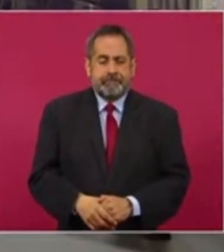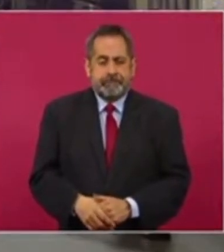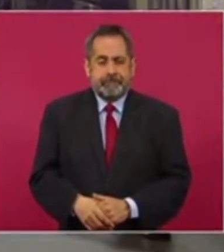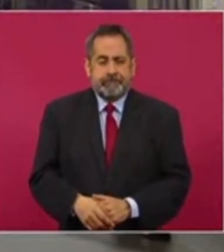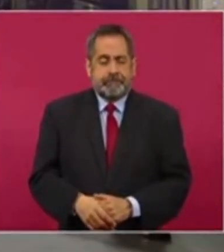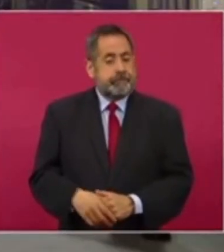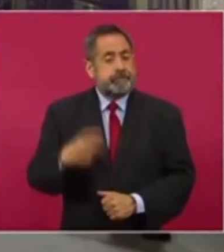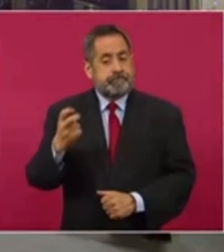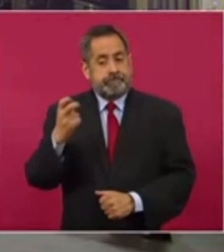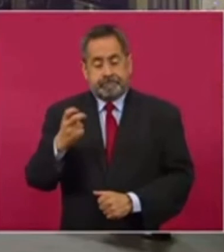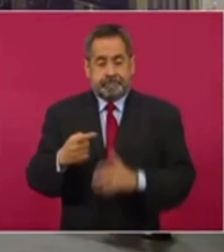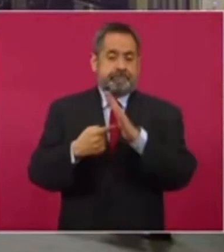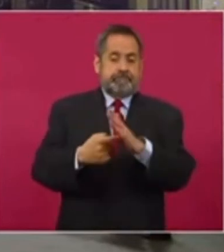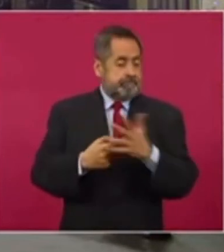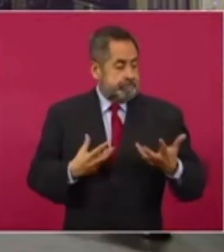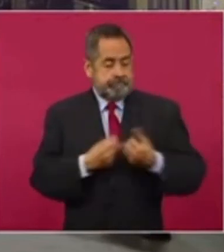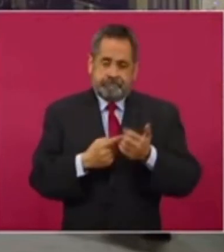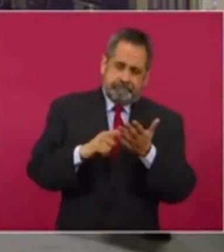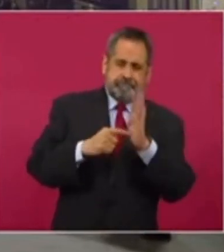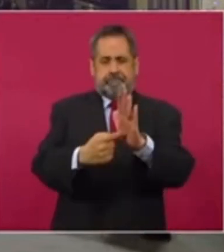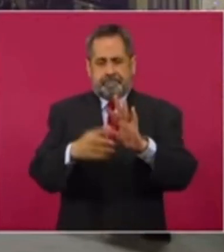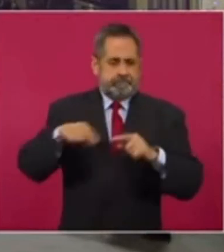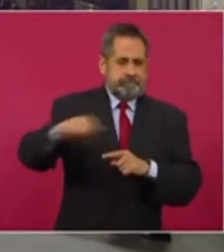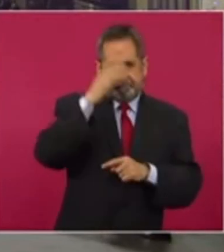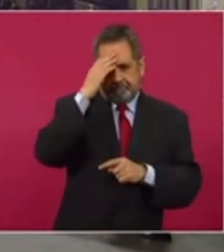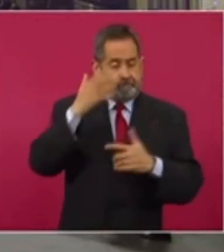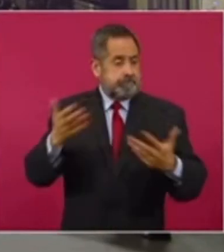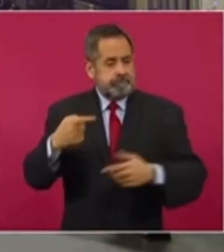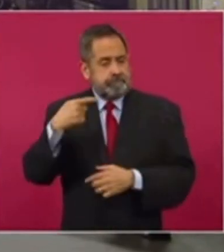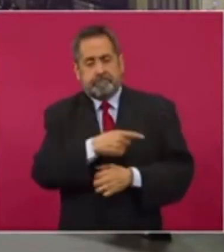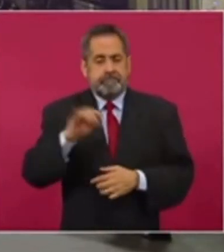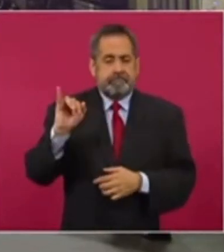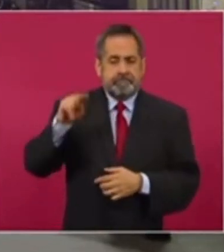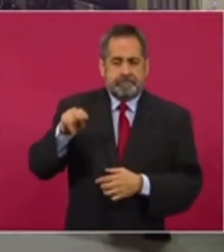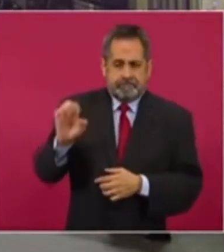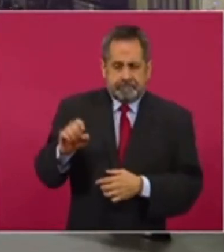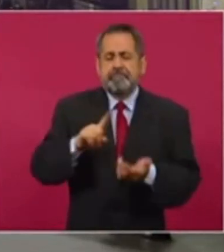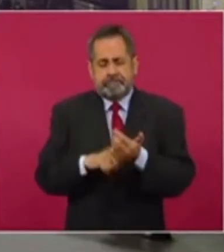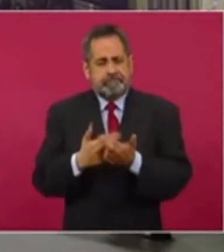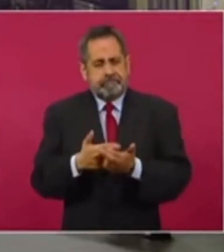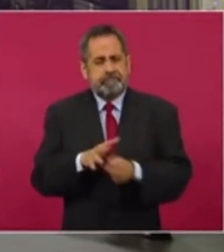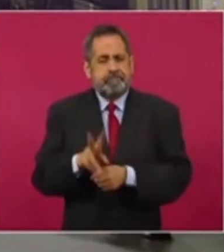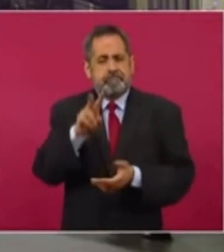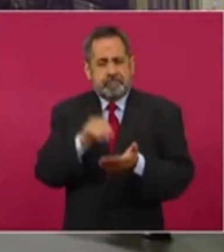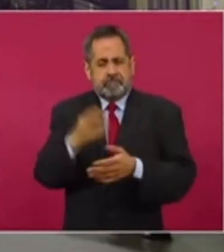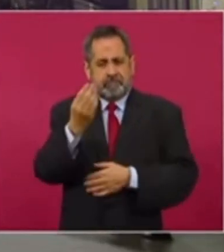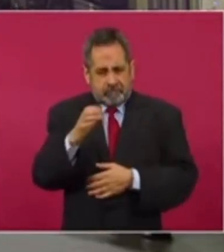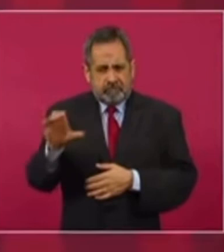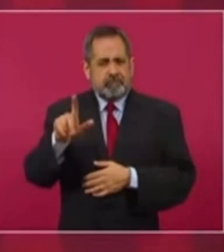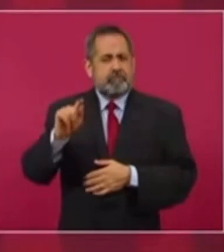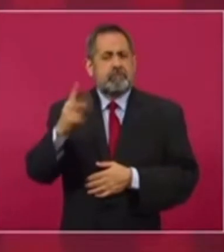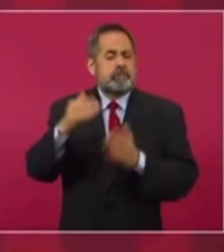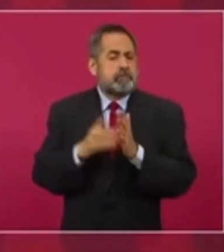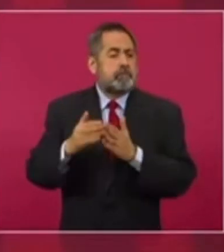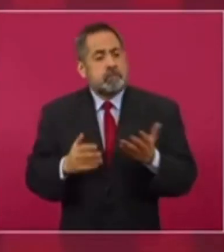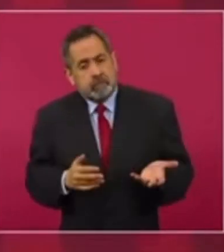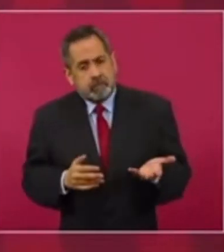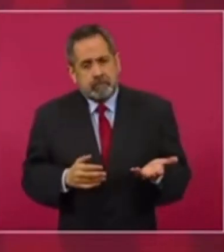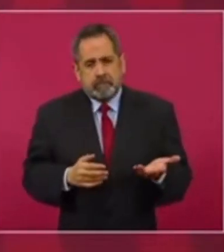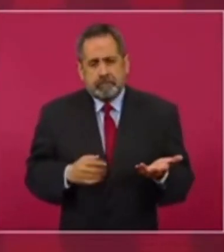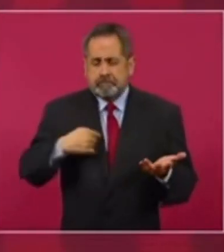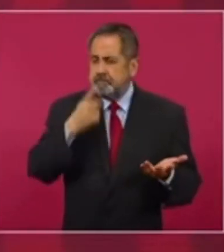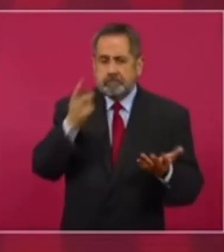Pues el resultado de este ejercicio conjunto que se ha presentado, pues le daría al Instituto Nacional Electoral una disponibilidad de 2.972 millones.